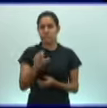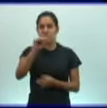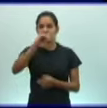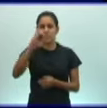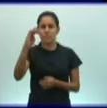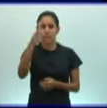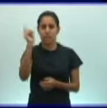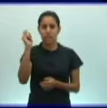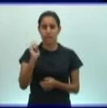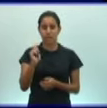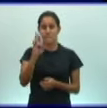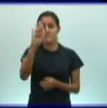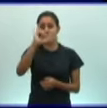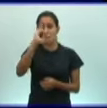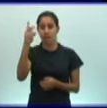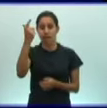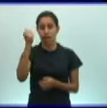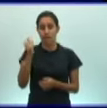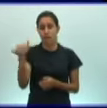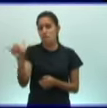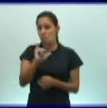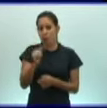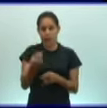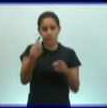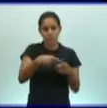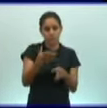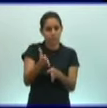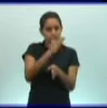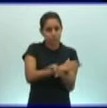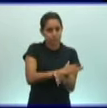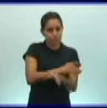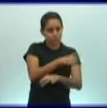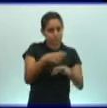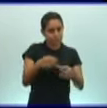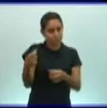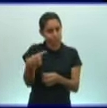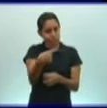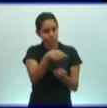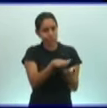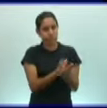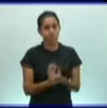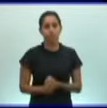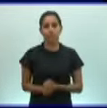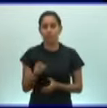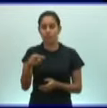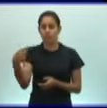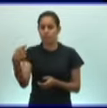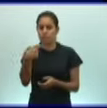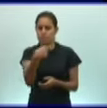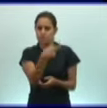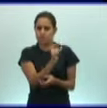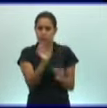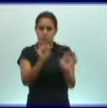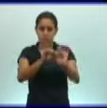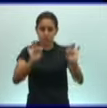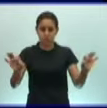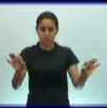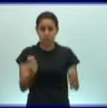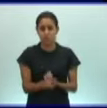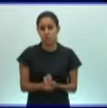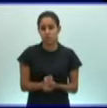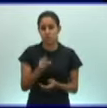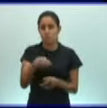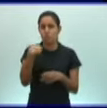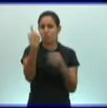que los platermintos. Pero, ya aquí aparecen diferencias en la definición con respecto a los platermintos. Son animales pseudo